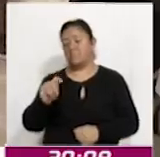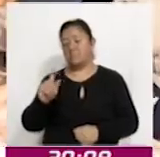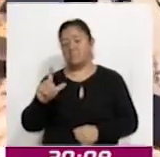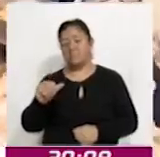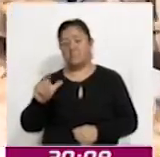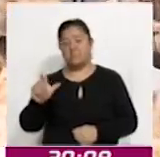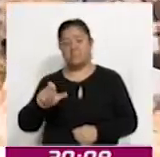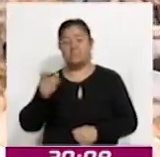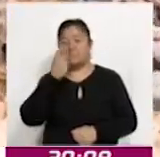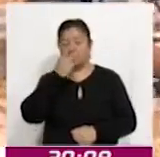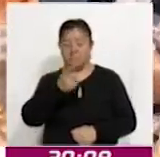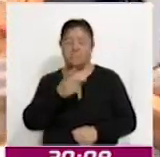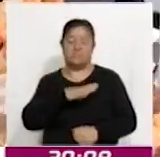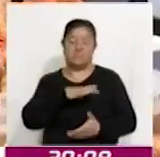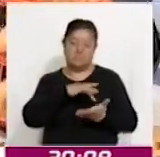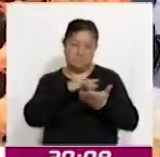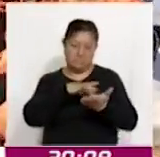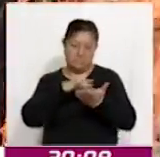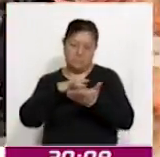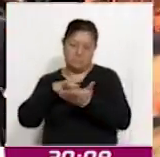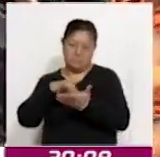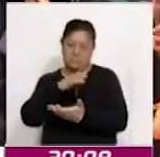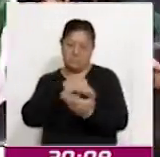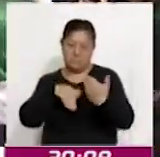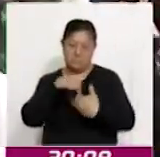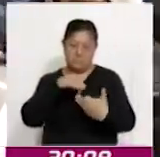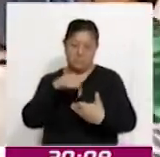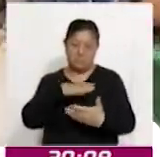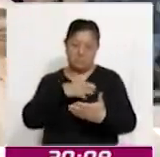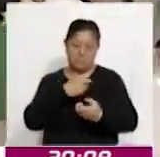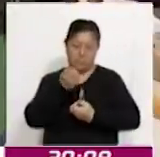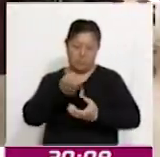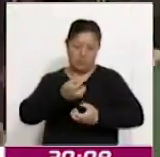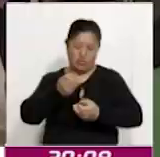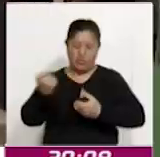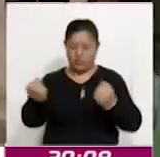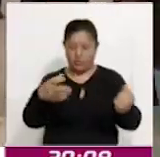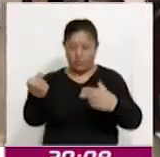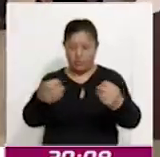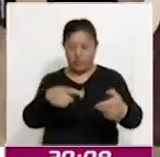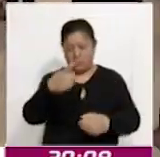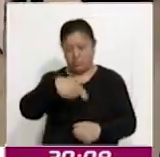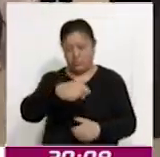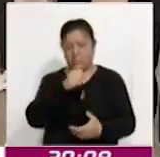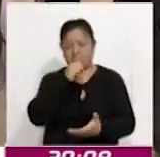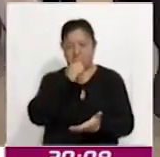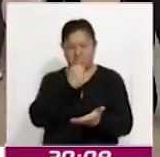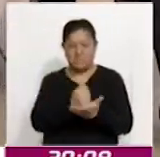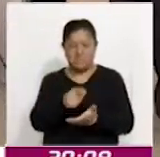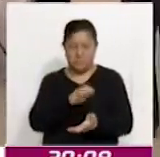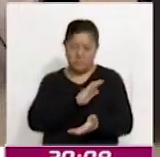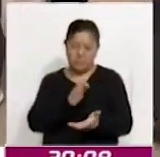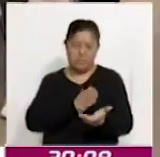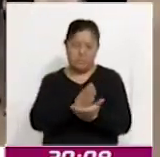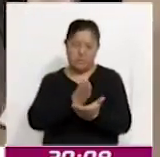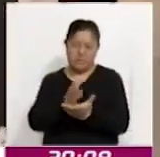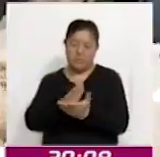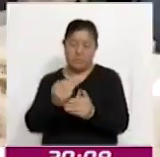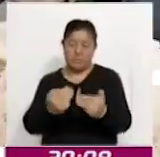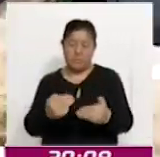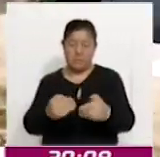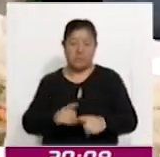continuará el apoyo a los emprendedores locales, brindándoles las herramientas necesarias para fortalecer sus marcas y acceder a nuevos mercados.